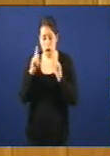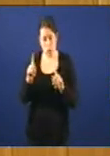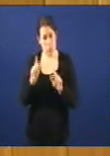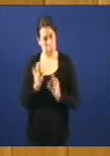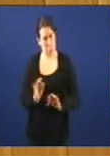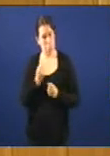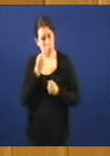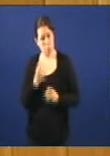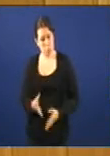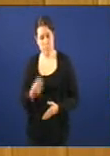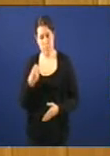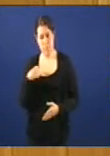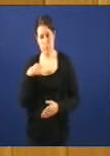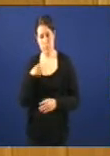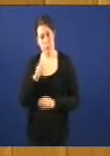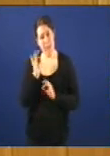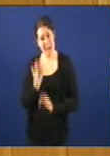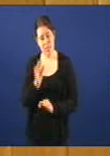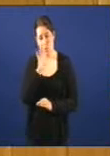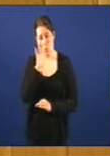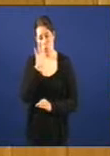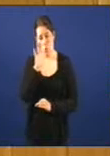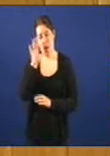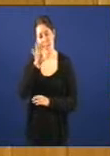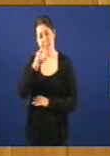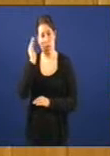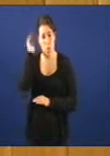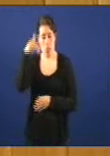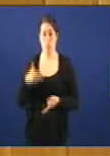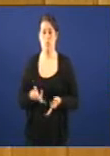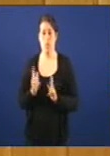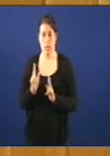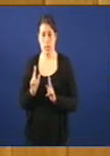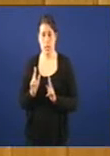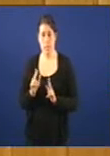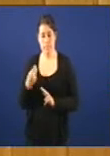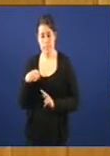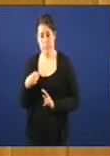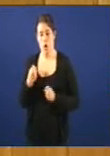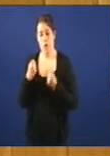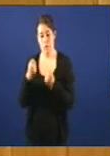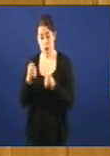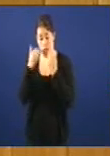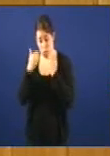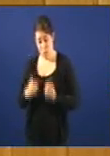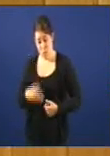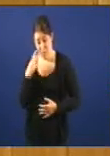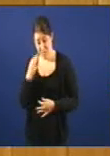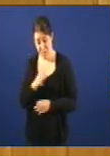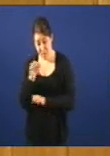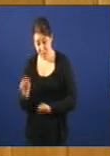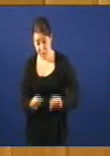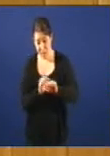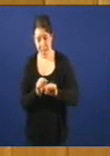máis como corresponde a un Estado democrático. Temos que ter en conta que as forzas e corpos de seguridade protesen os